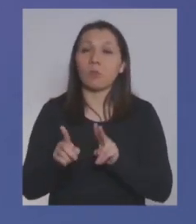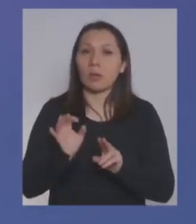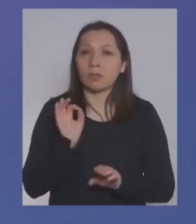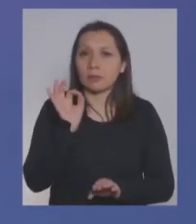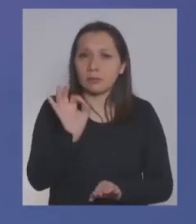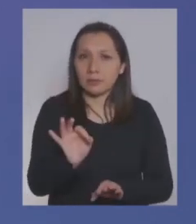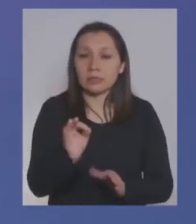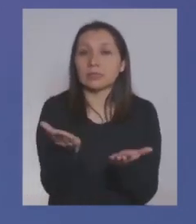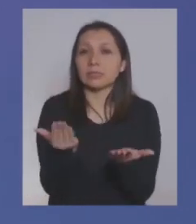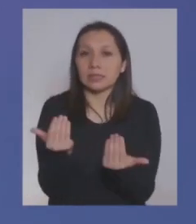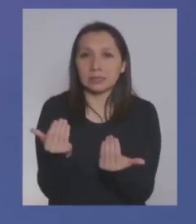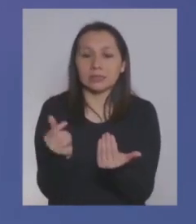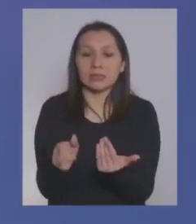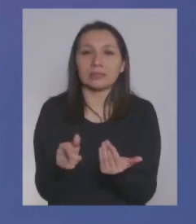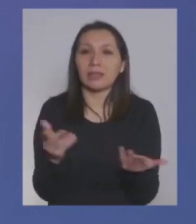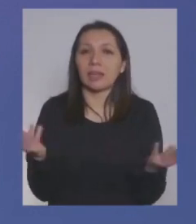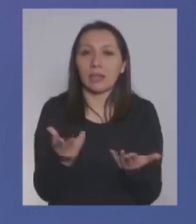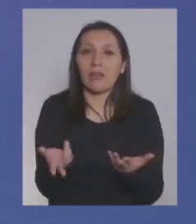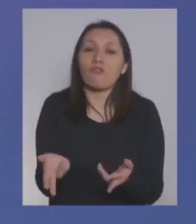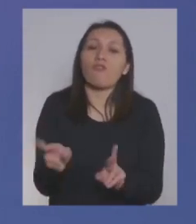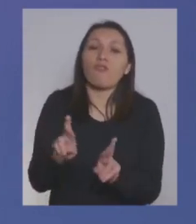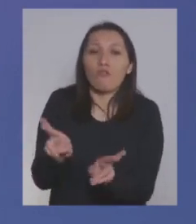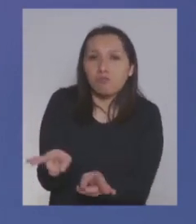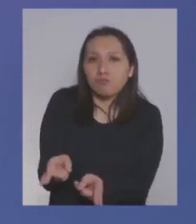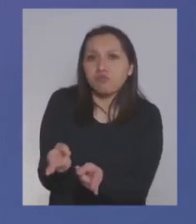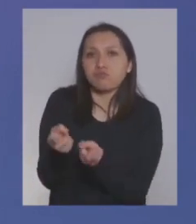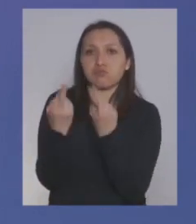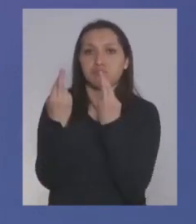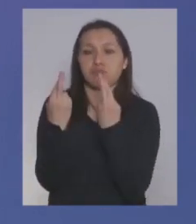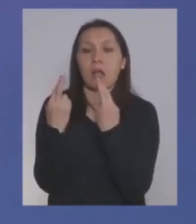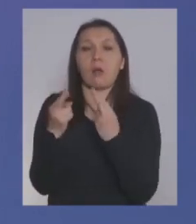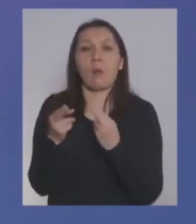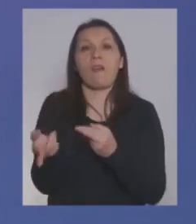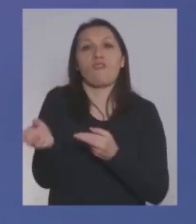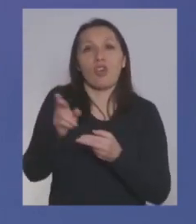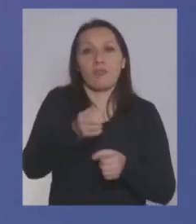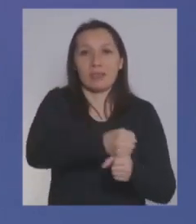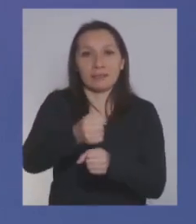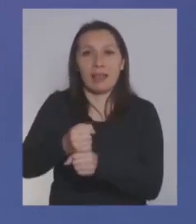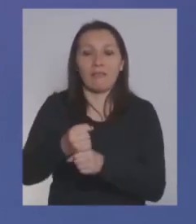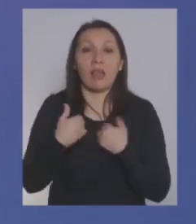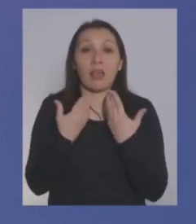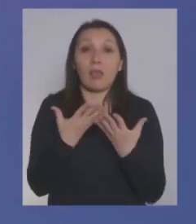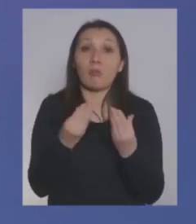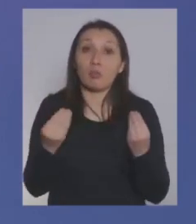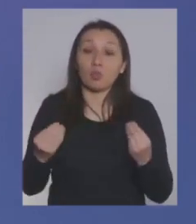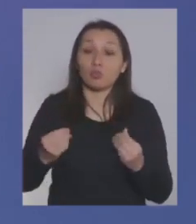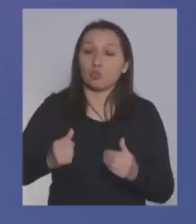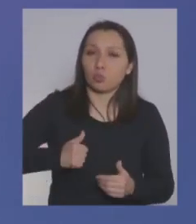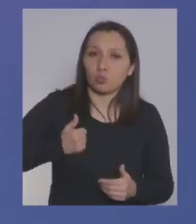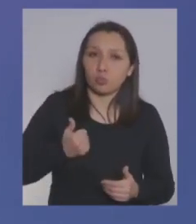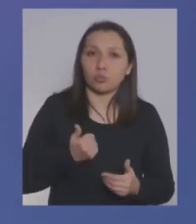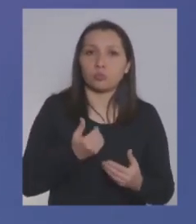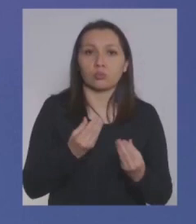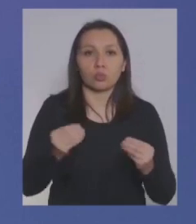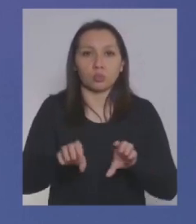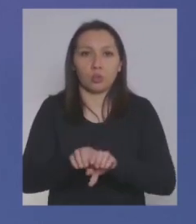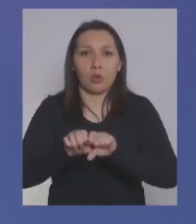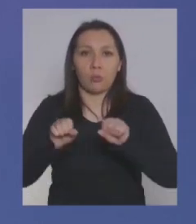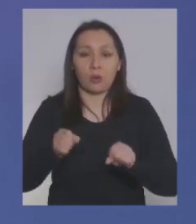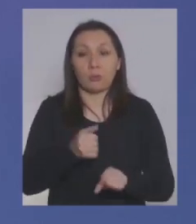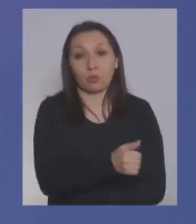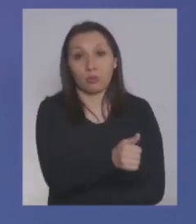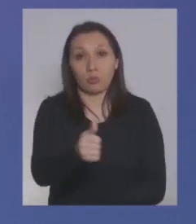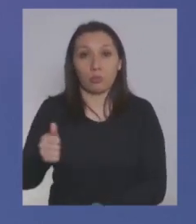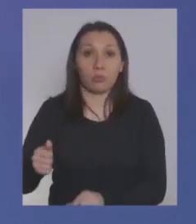acento en la necesidad de recuperarnos, levantarnos, recuperar nuestro empleo, y esto requiere mucha generosidad, mucho compromiso de